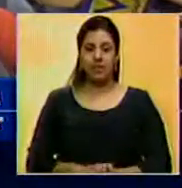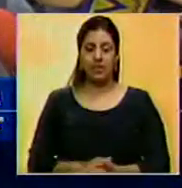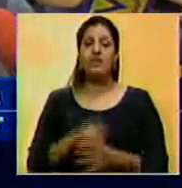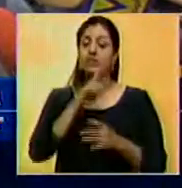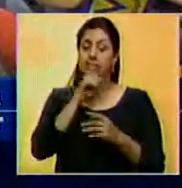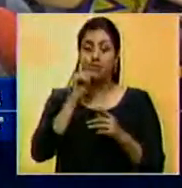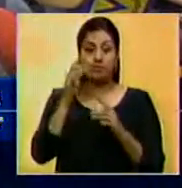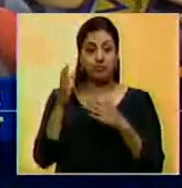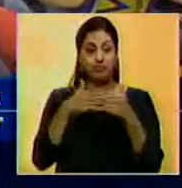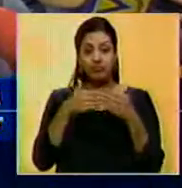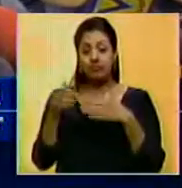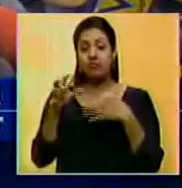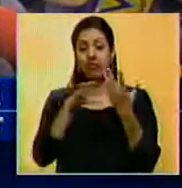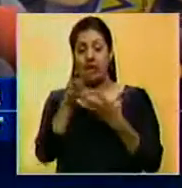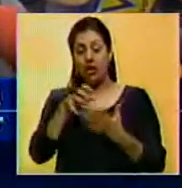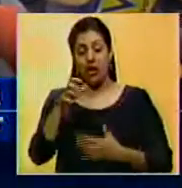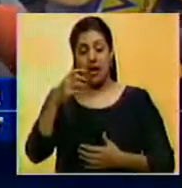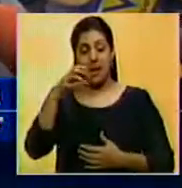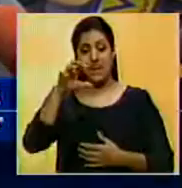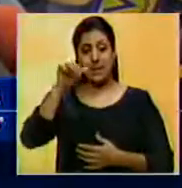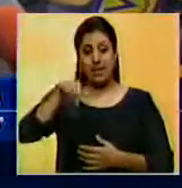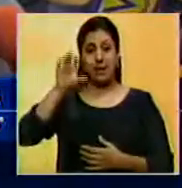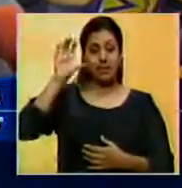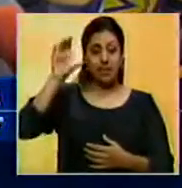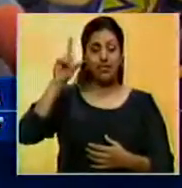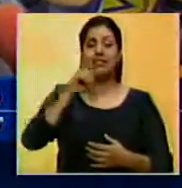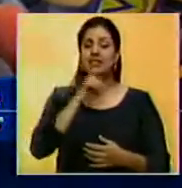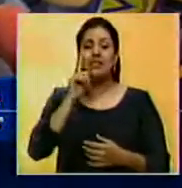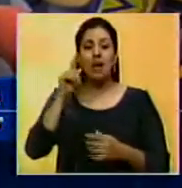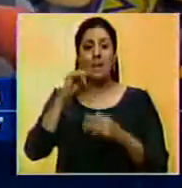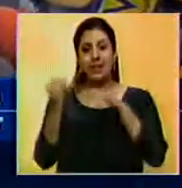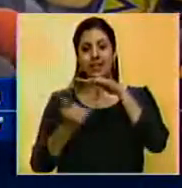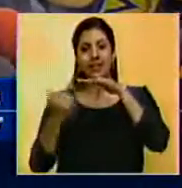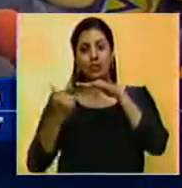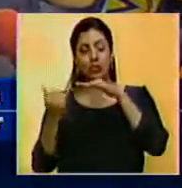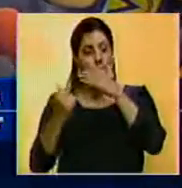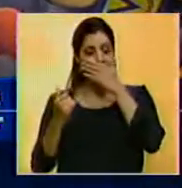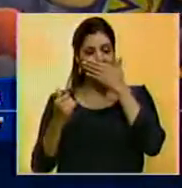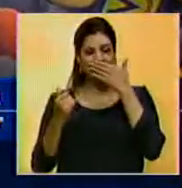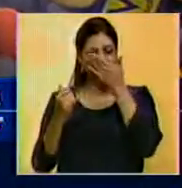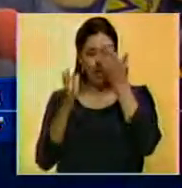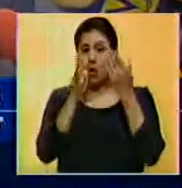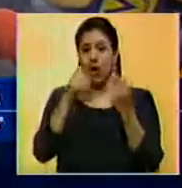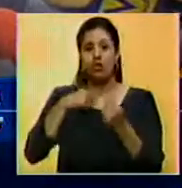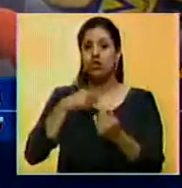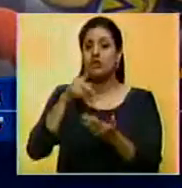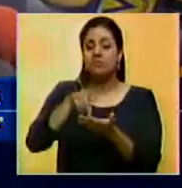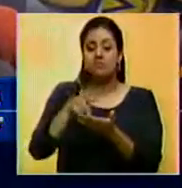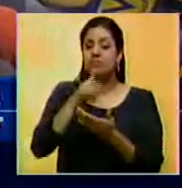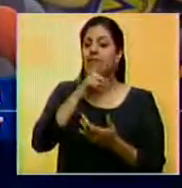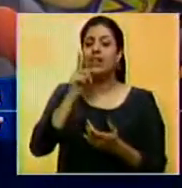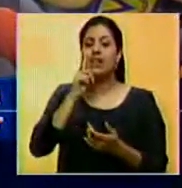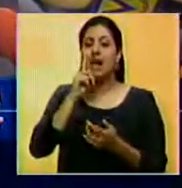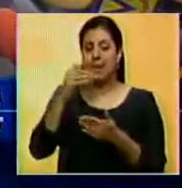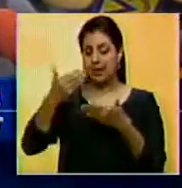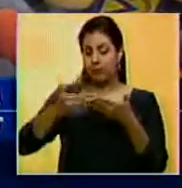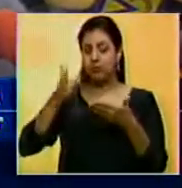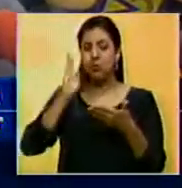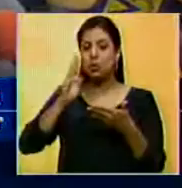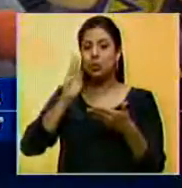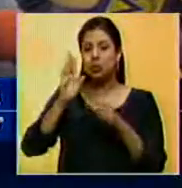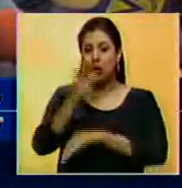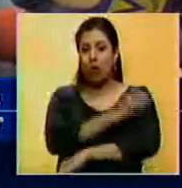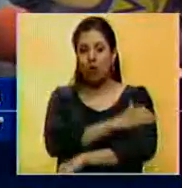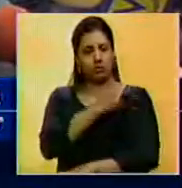Mencionó que pese a los problemas que hay en el país y que han tenido impacto en la institución castrense, no tomarán partido de los llamados facciosos de